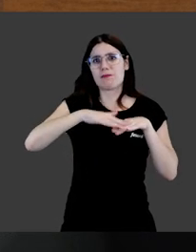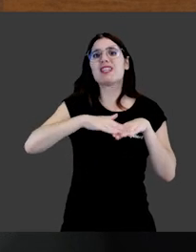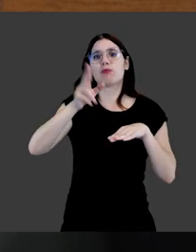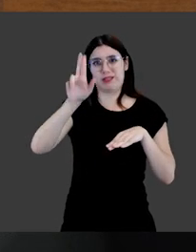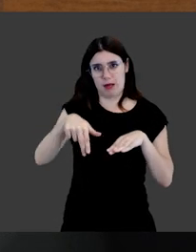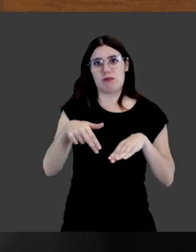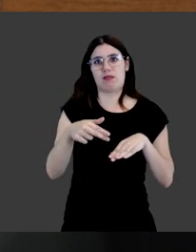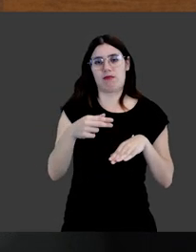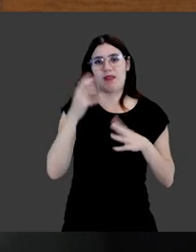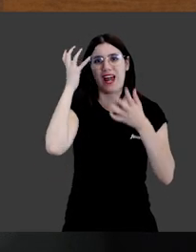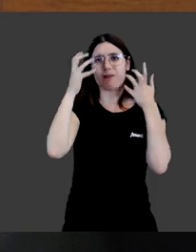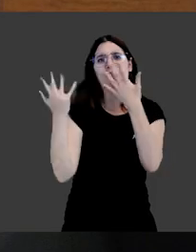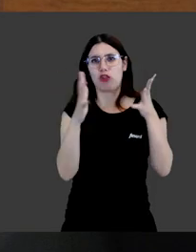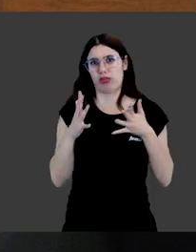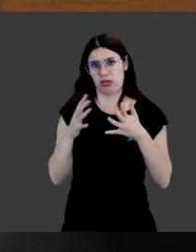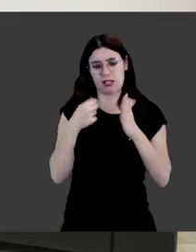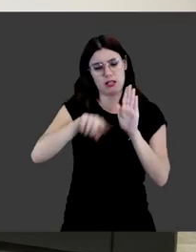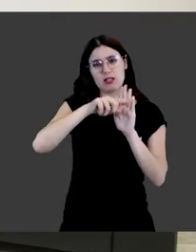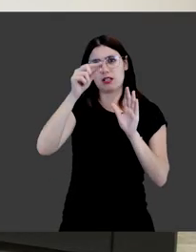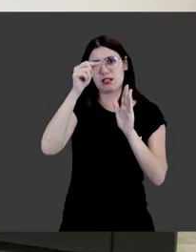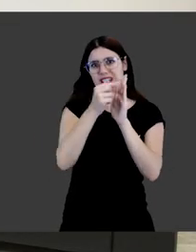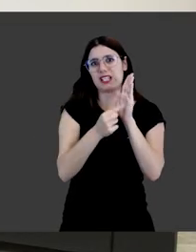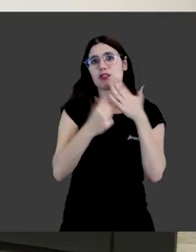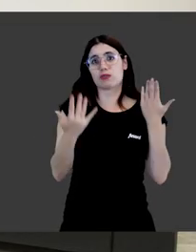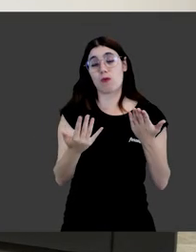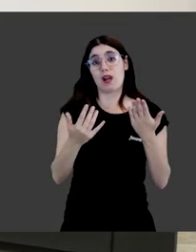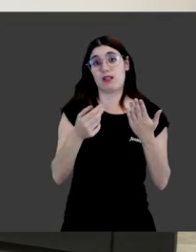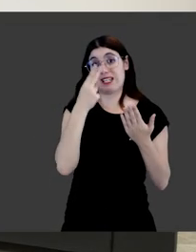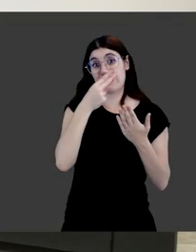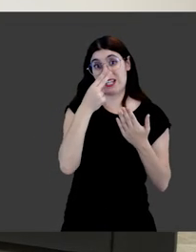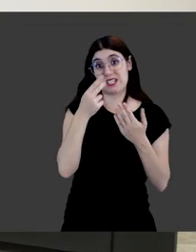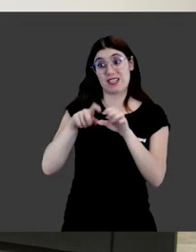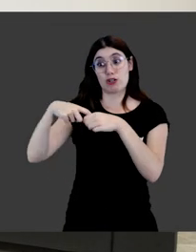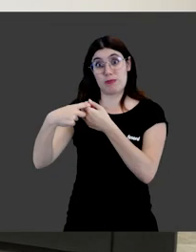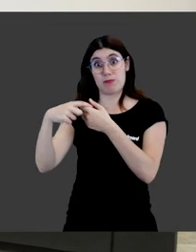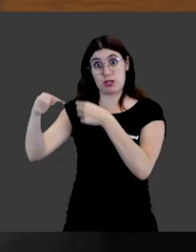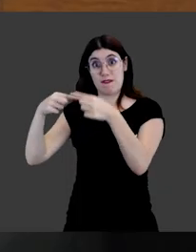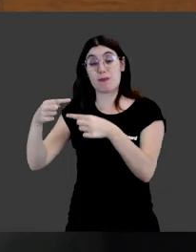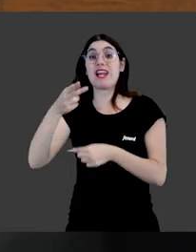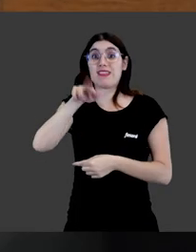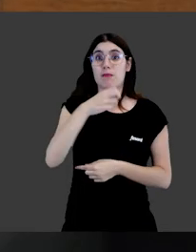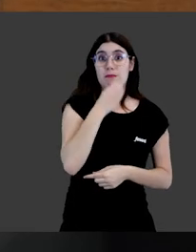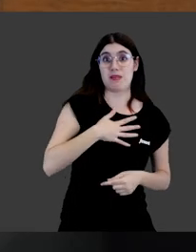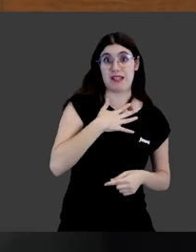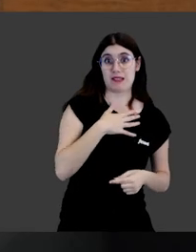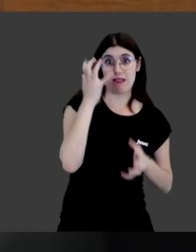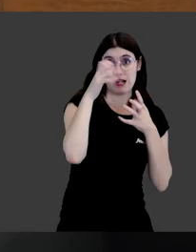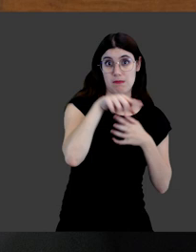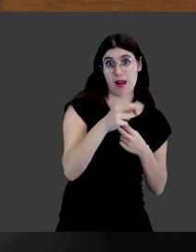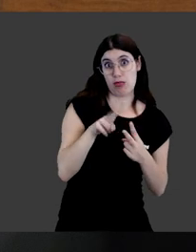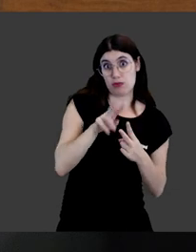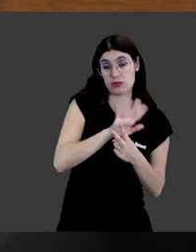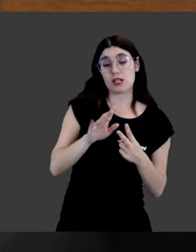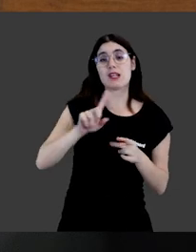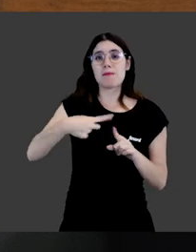contenido mínimo se fije el destino del animal, teniendo en cuenta dos criterios, el interés de los miembros de la familia, por un lado, y por otro el bienestar del